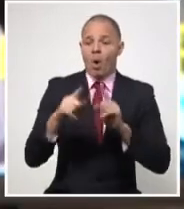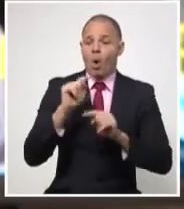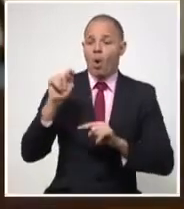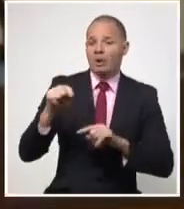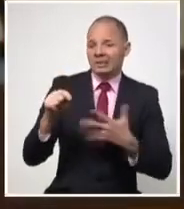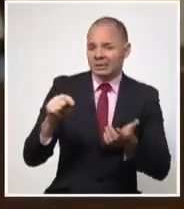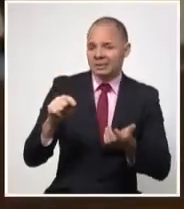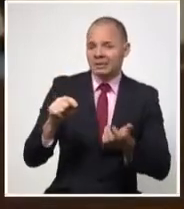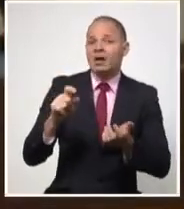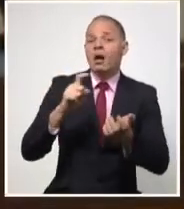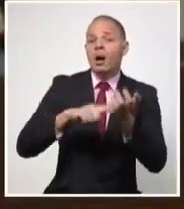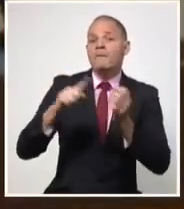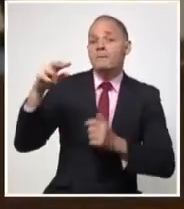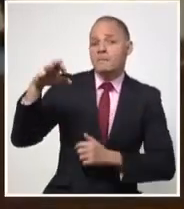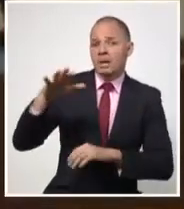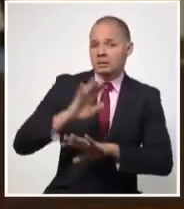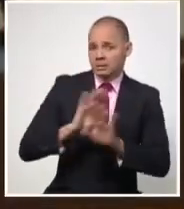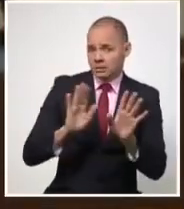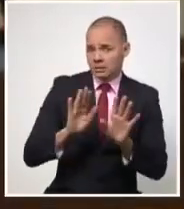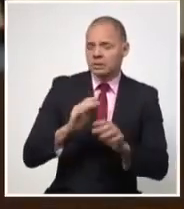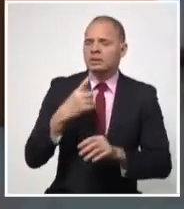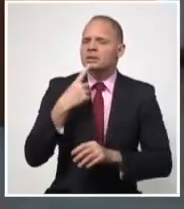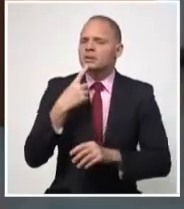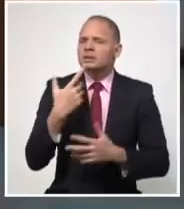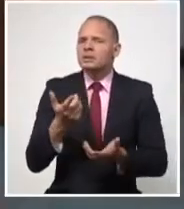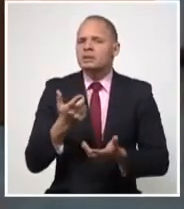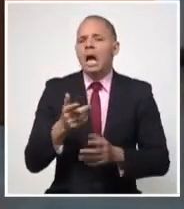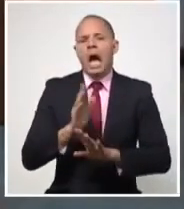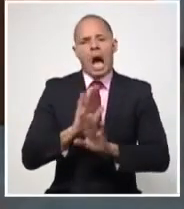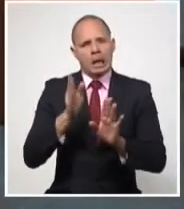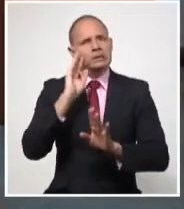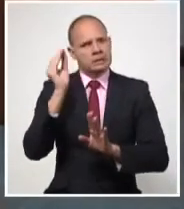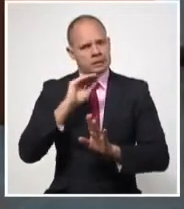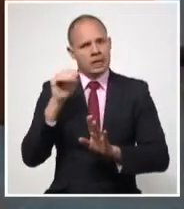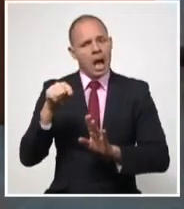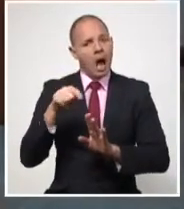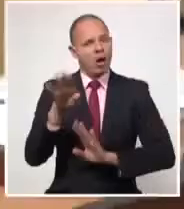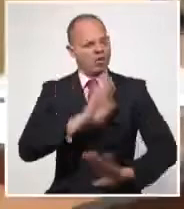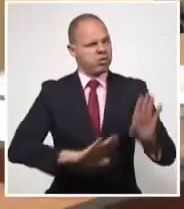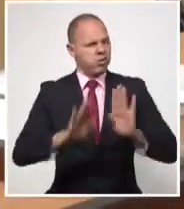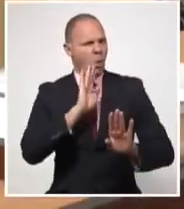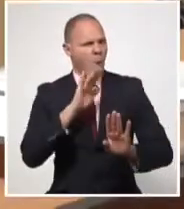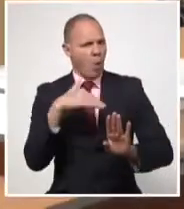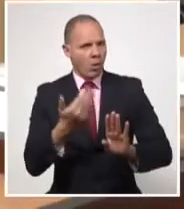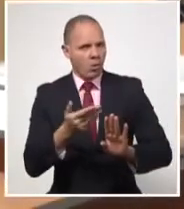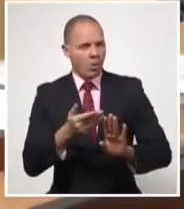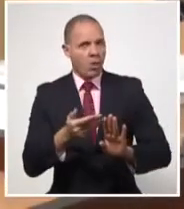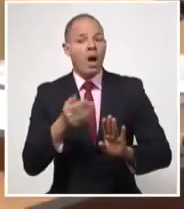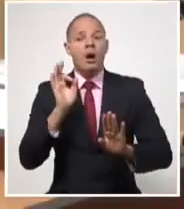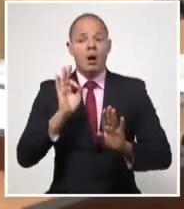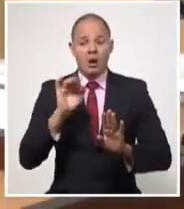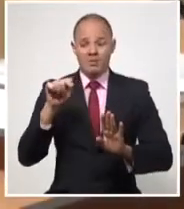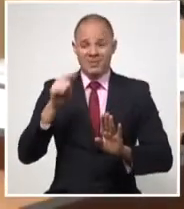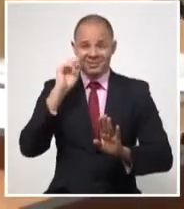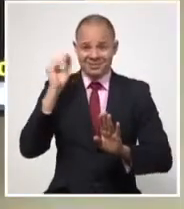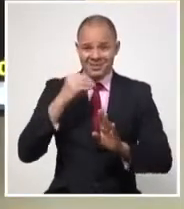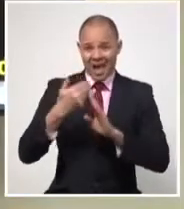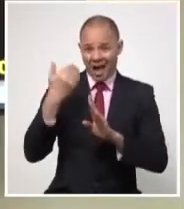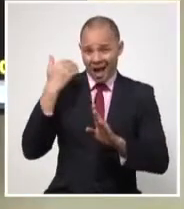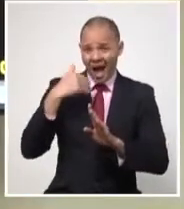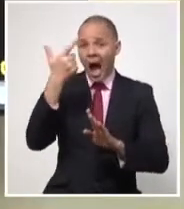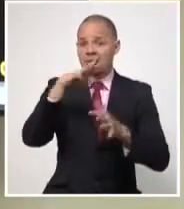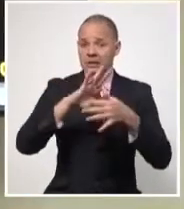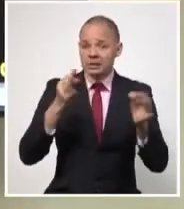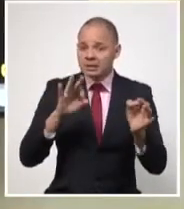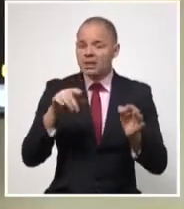se decidió suspender el transporte público de pasajeros con la limítrofe de Artemisa, a la vez que informó sobre la situación epidemiológica